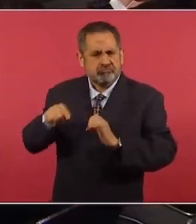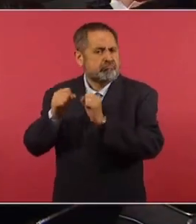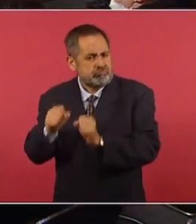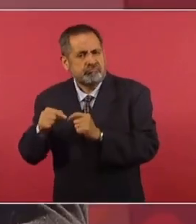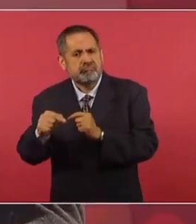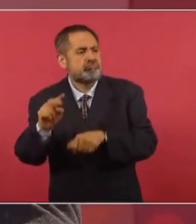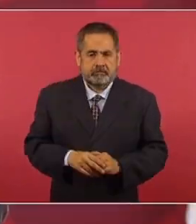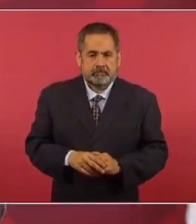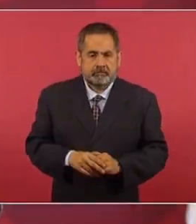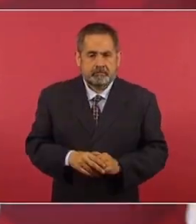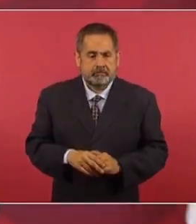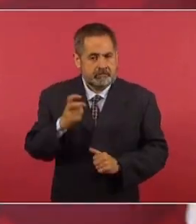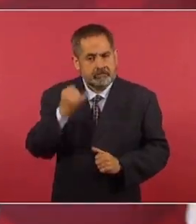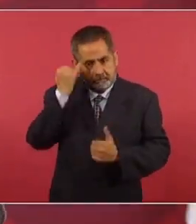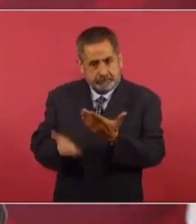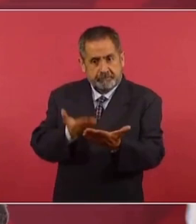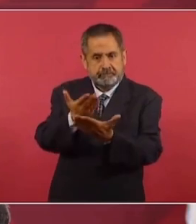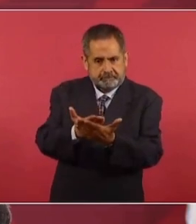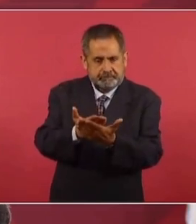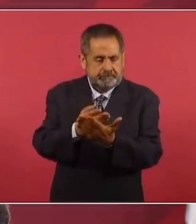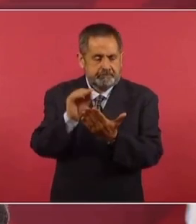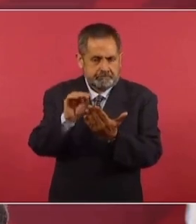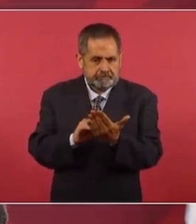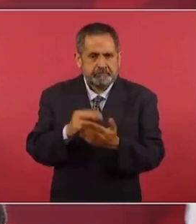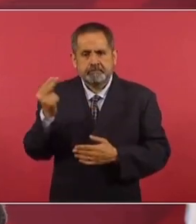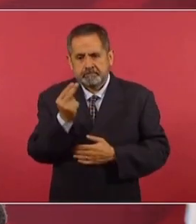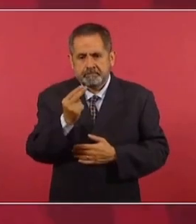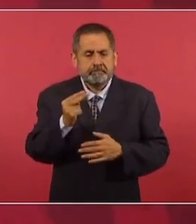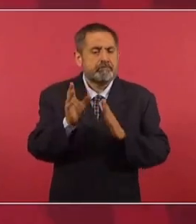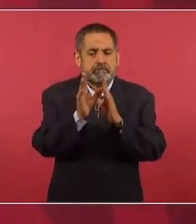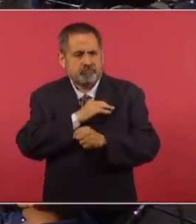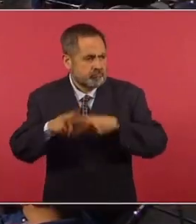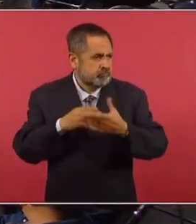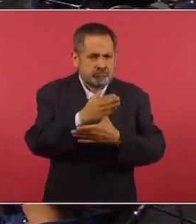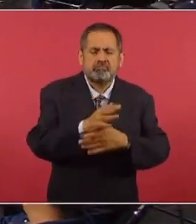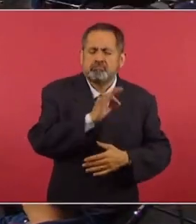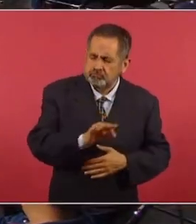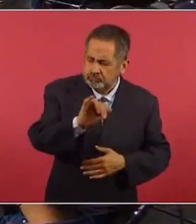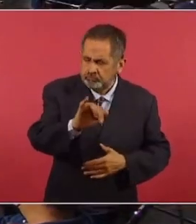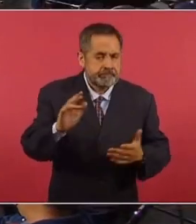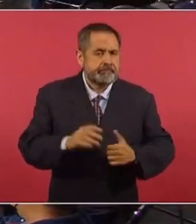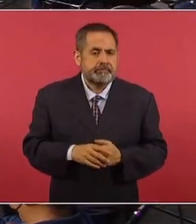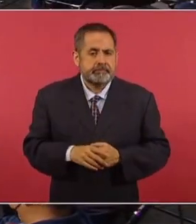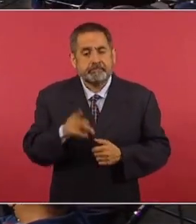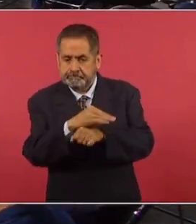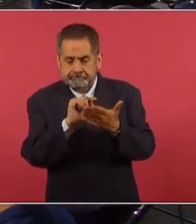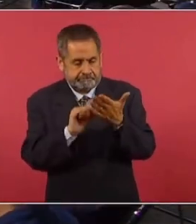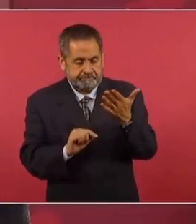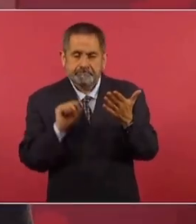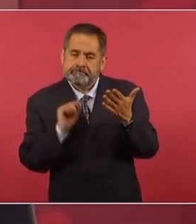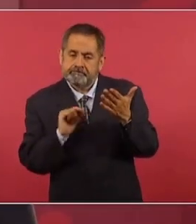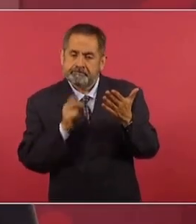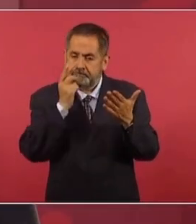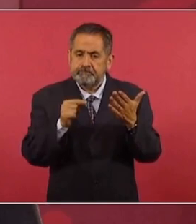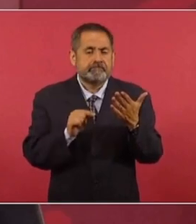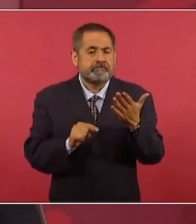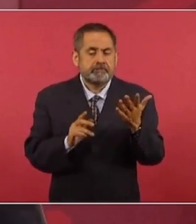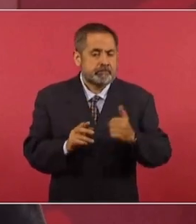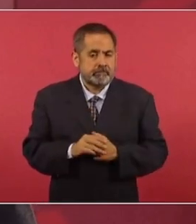la seguridad pública. Esa propuesta requiere de una reforma constitucional, pero hay un transitorio por el cual